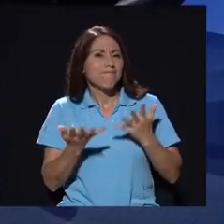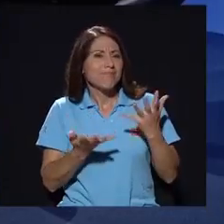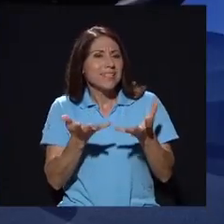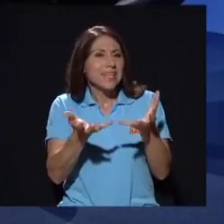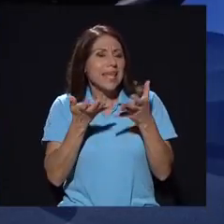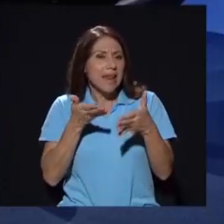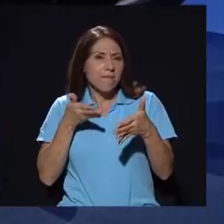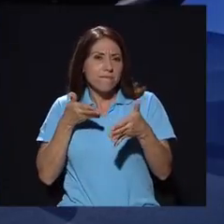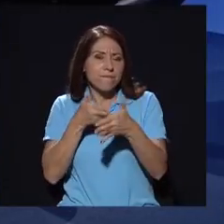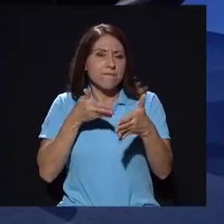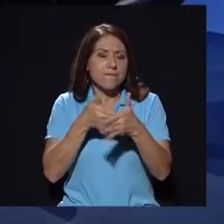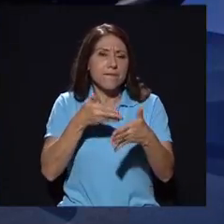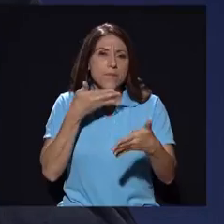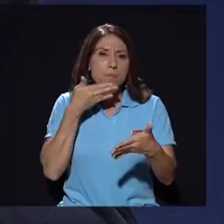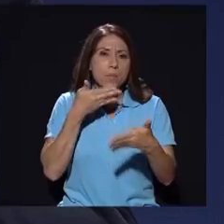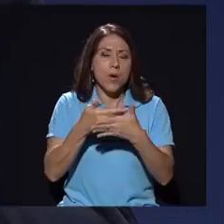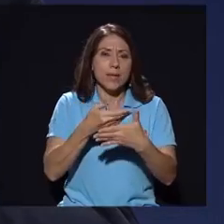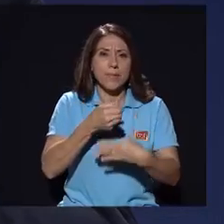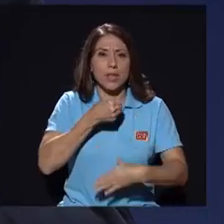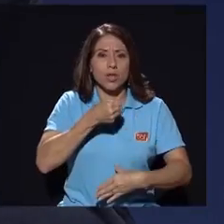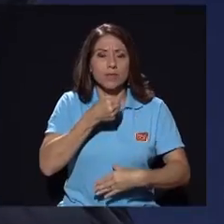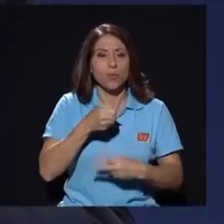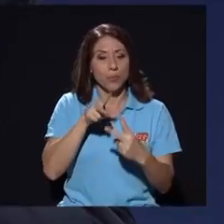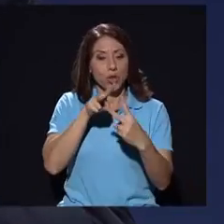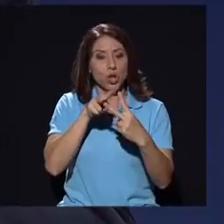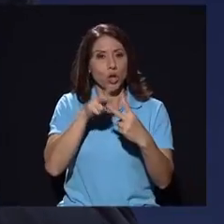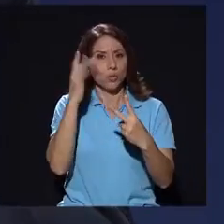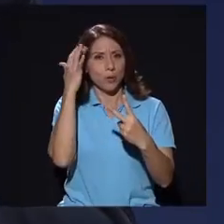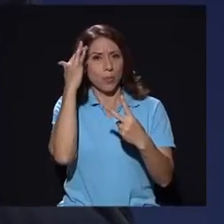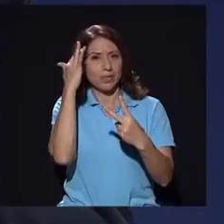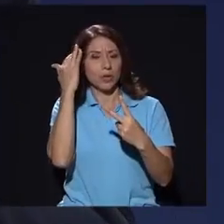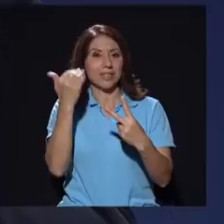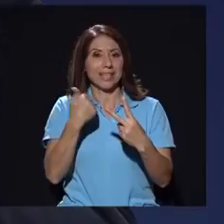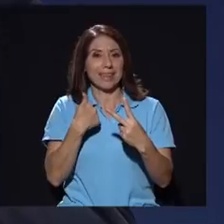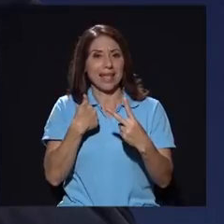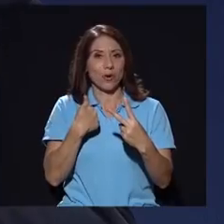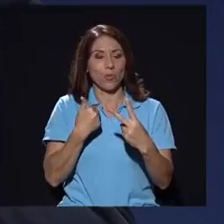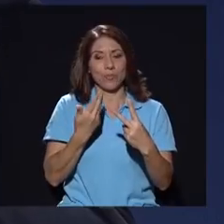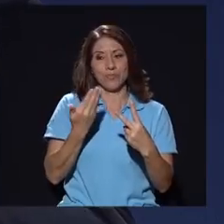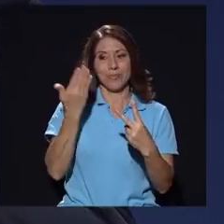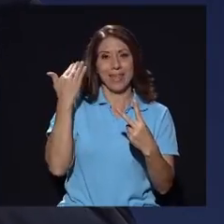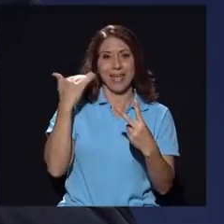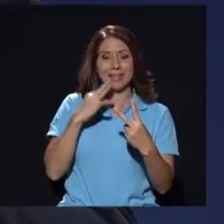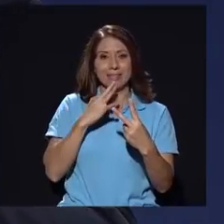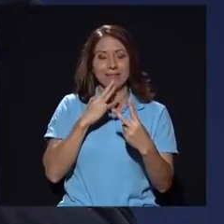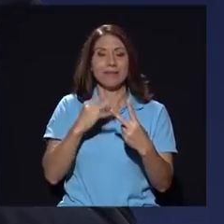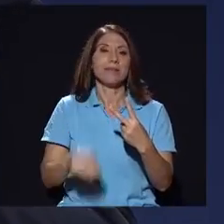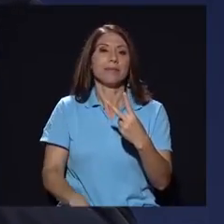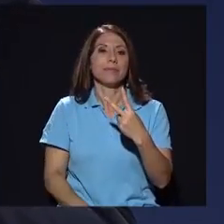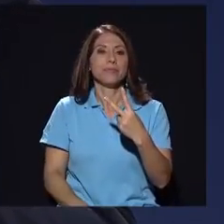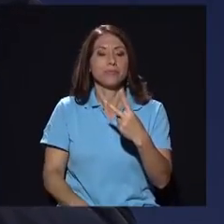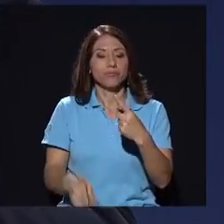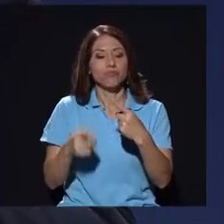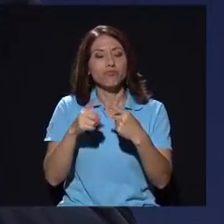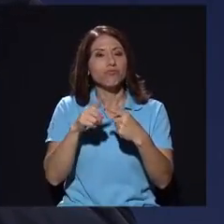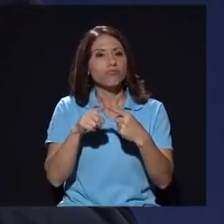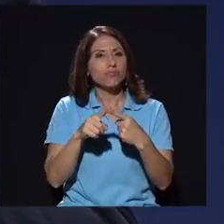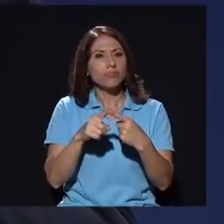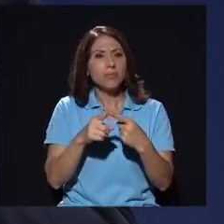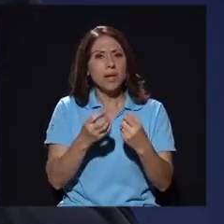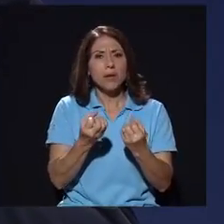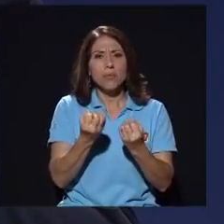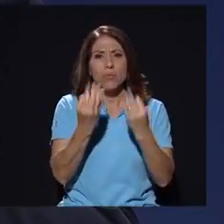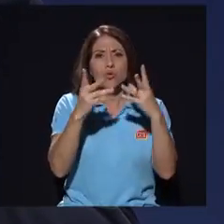afectar el buen periodismo dos preocupaciones que tengo y que las comentaba antes de arrancar mucha de la